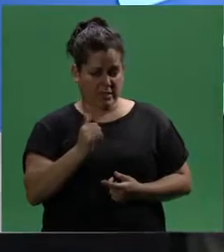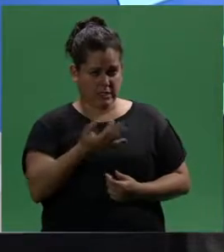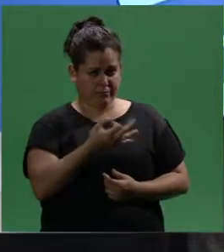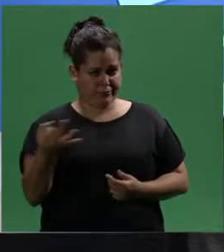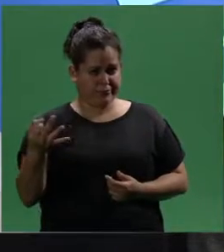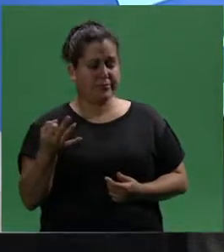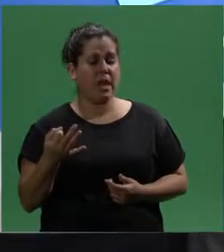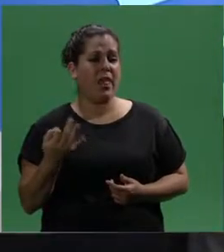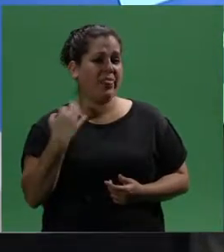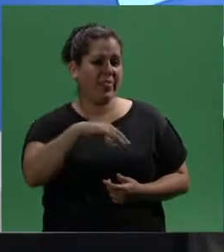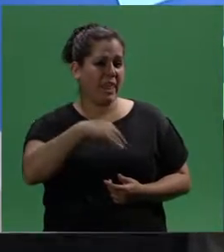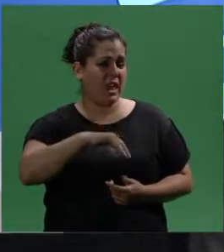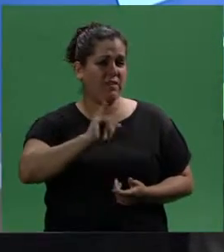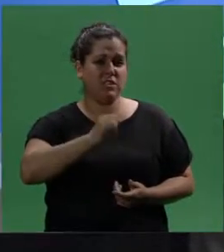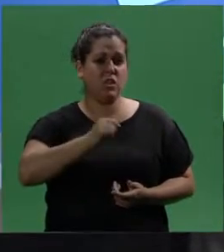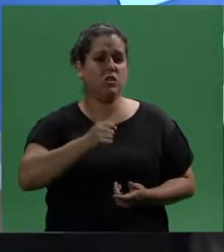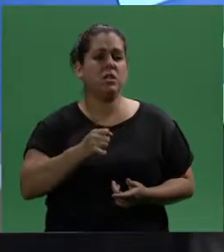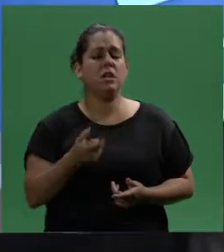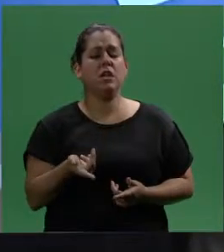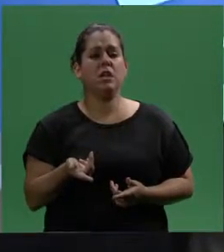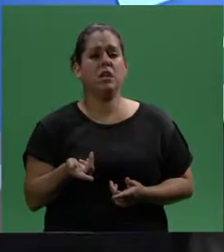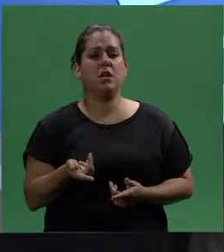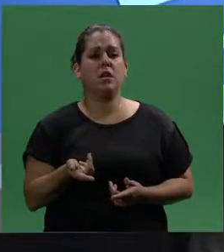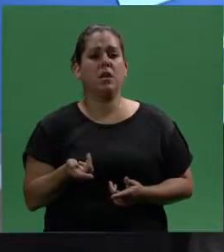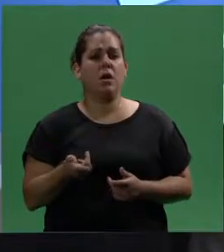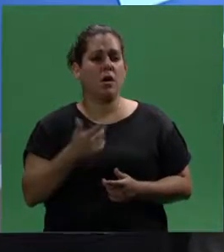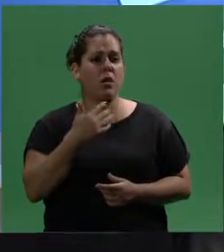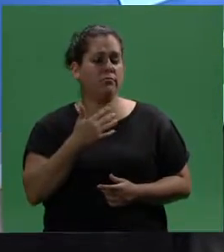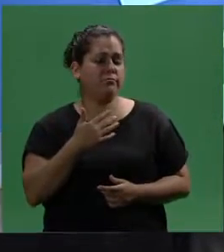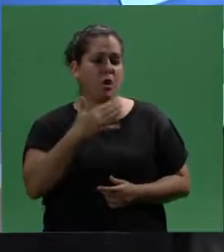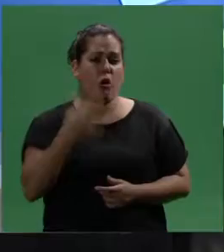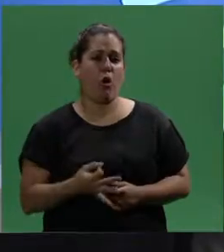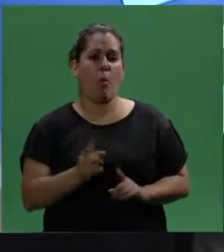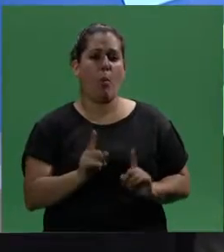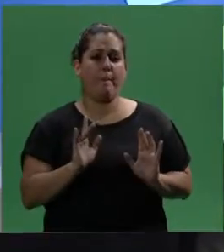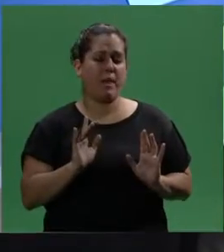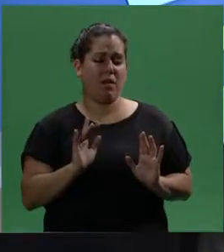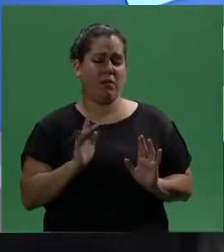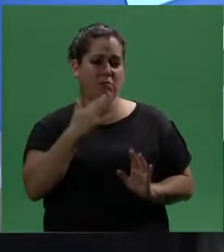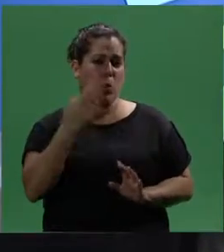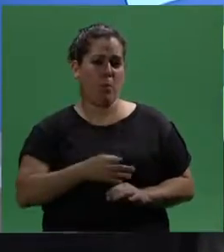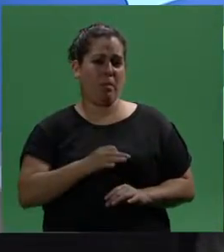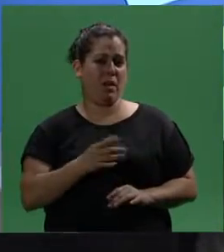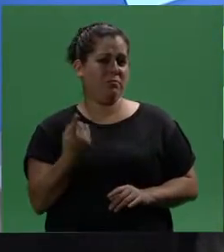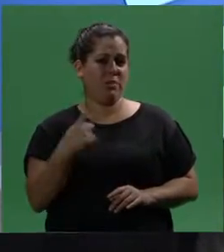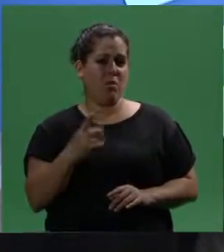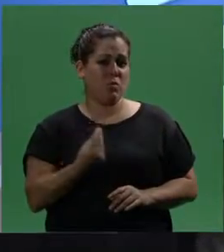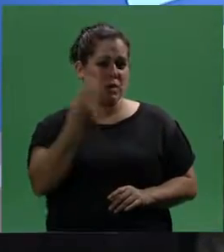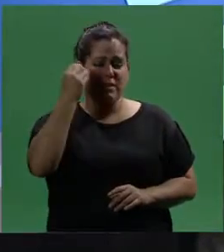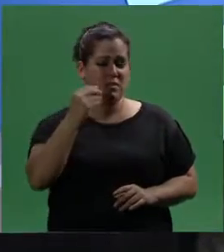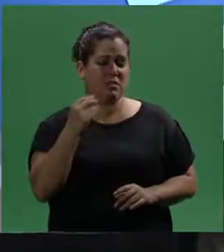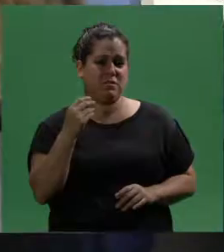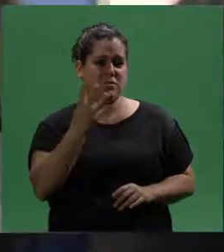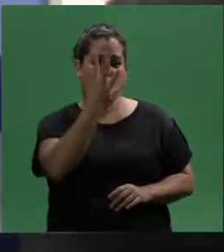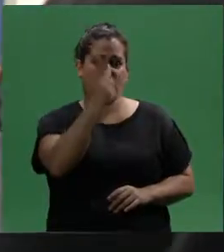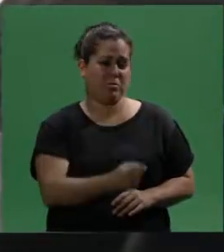es verdad que tiene un incumplimiento que muchas veces no se llega a ese